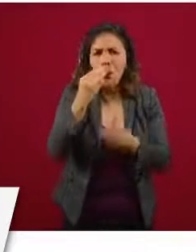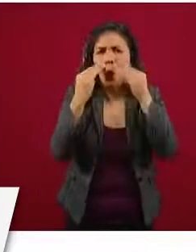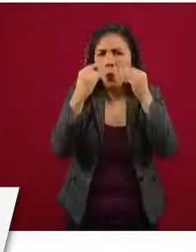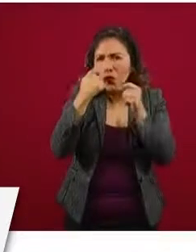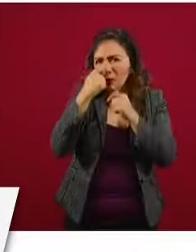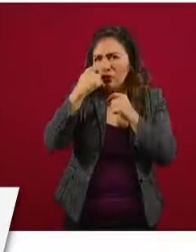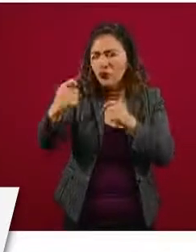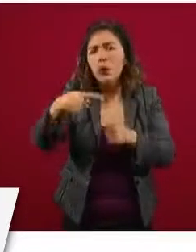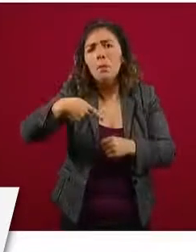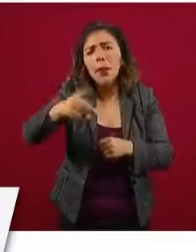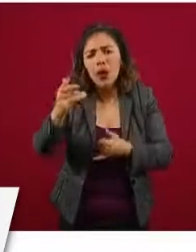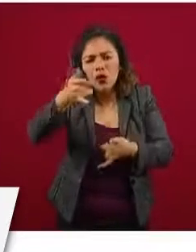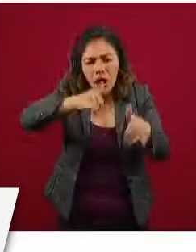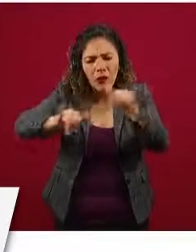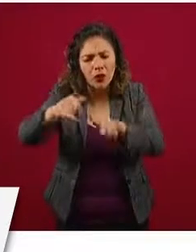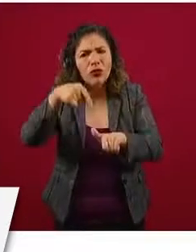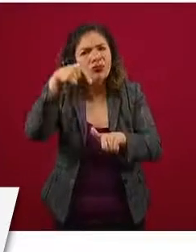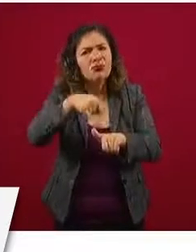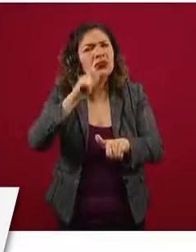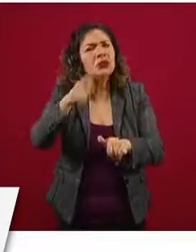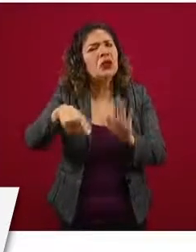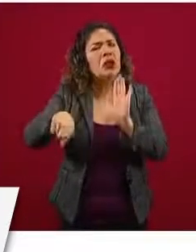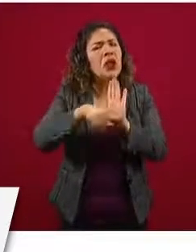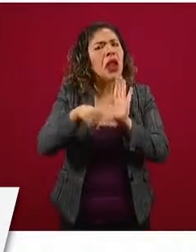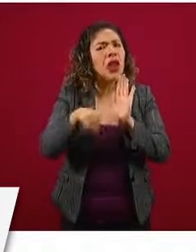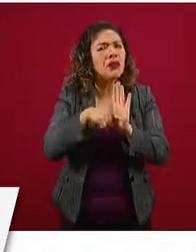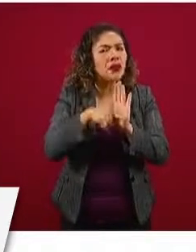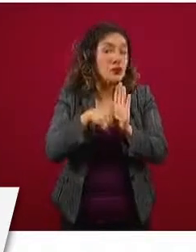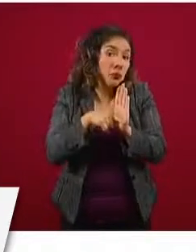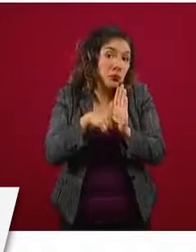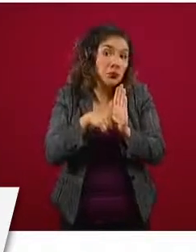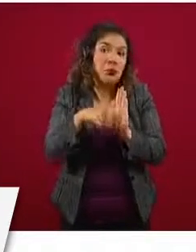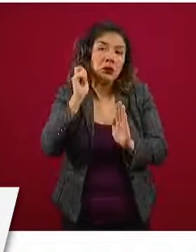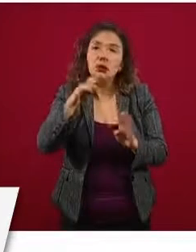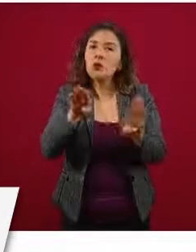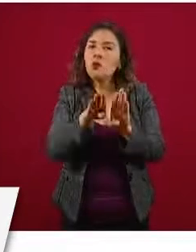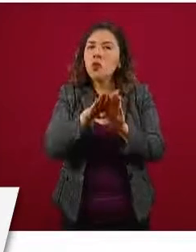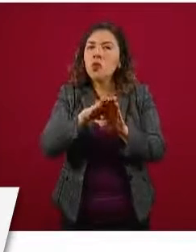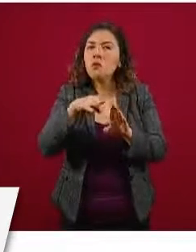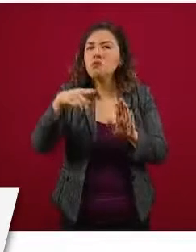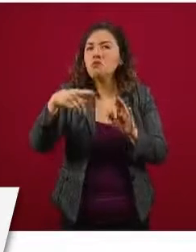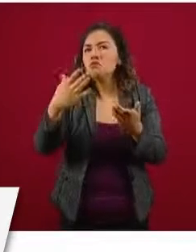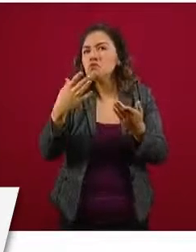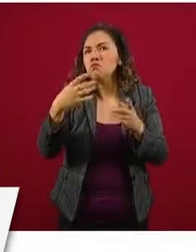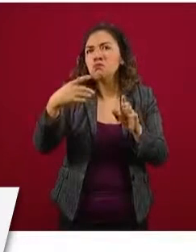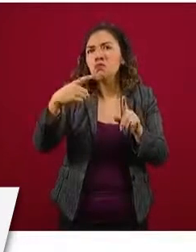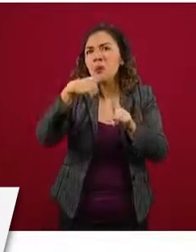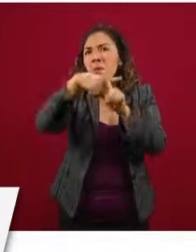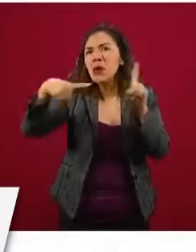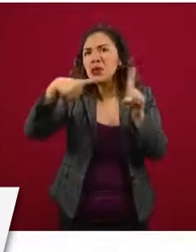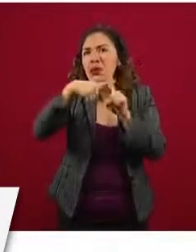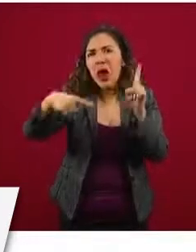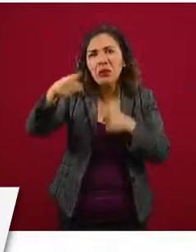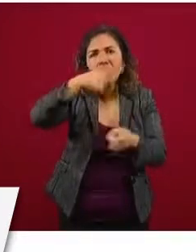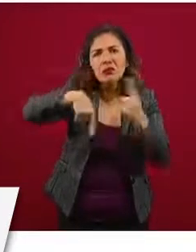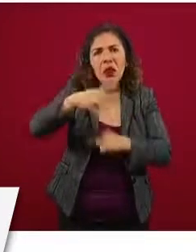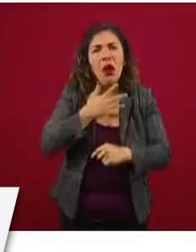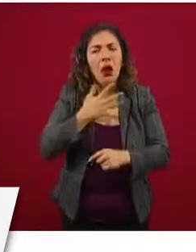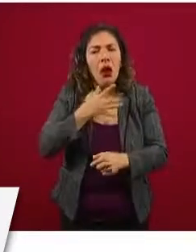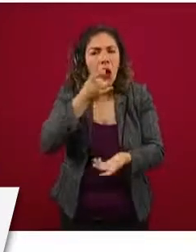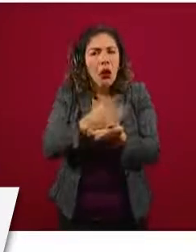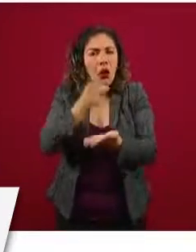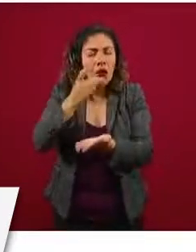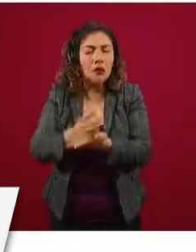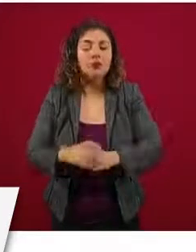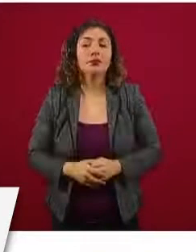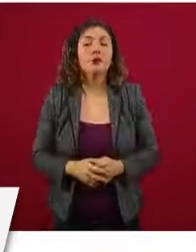pero el resultado del laboratorio fue negativo y son aproximadamente la mitad de quienes se detectan con enfermedad. Una de